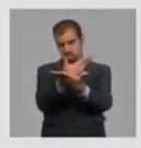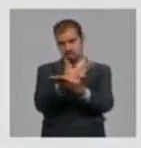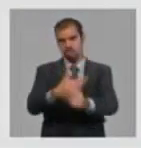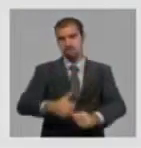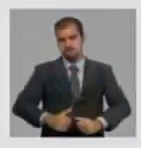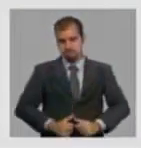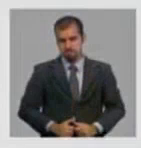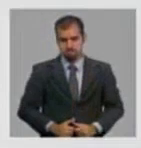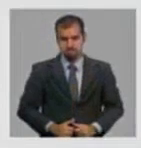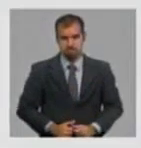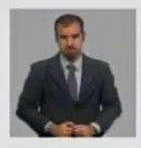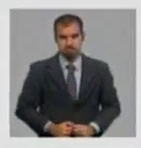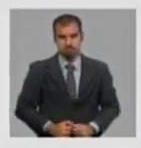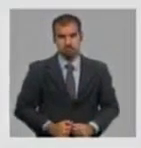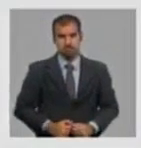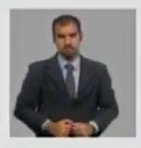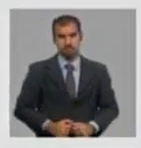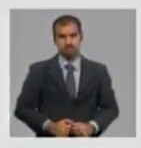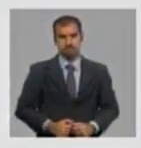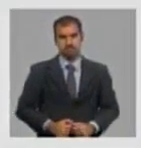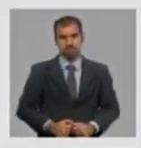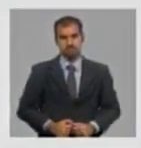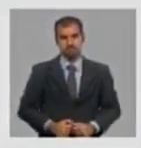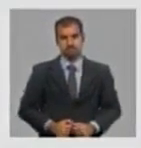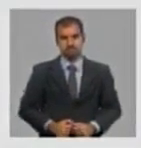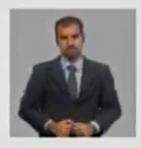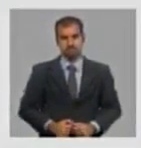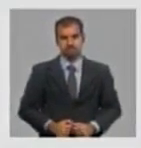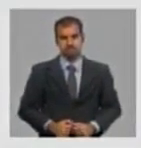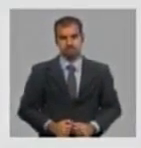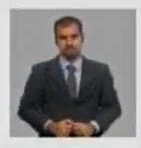las benevolencias que tiene esta categoría.